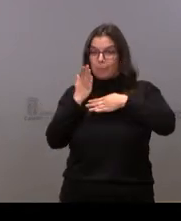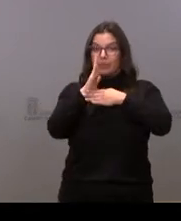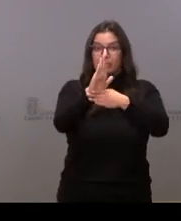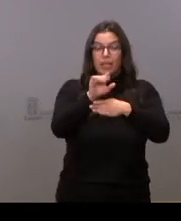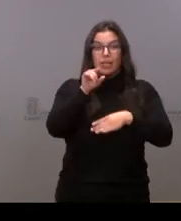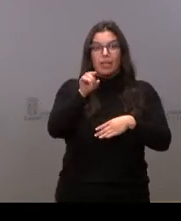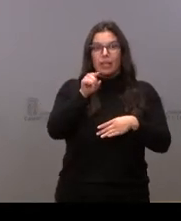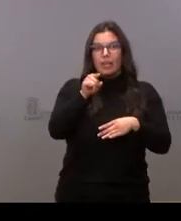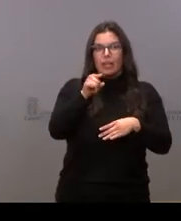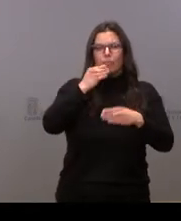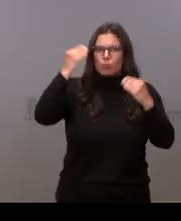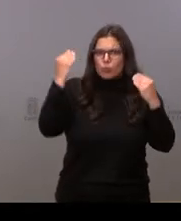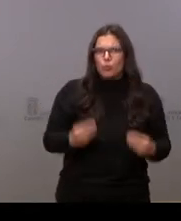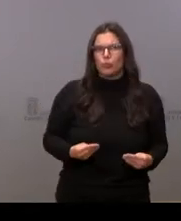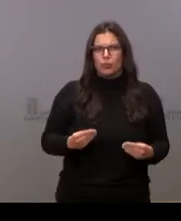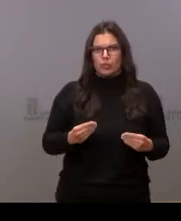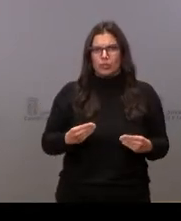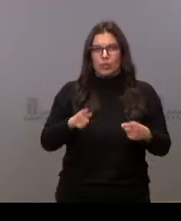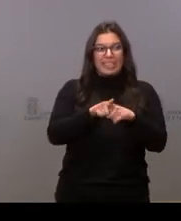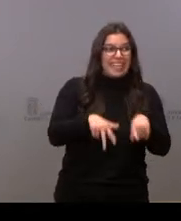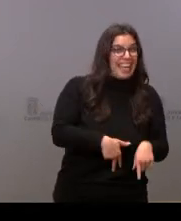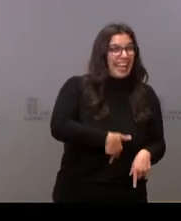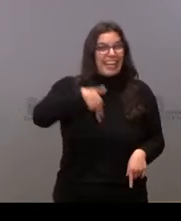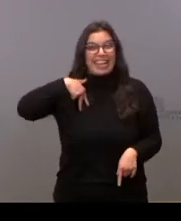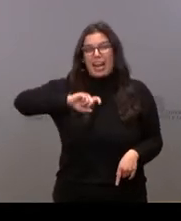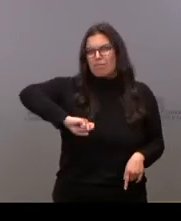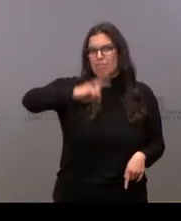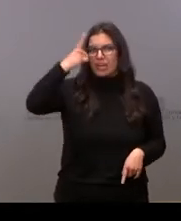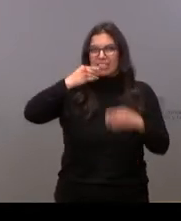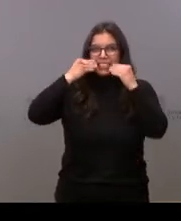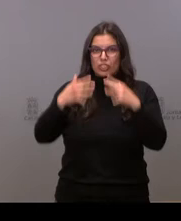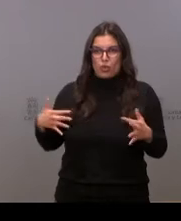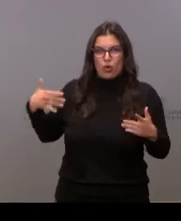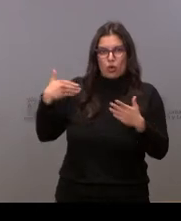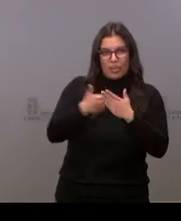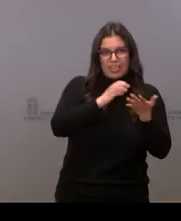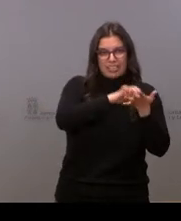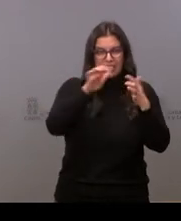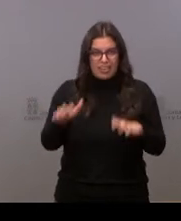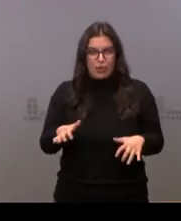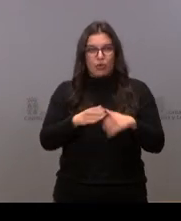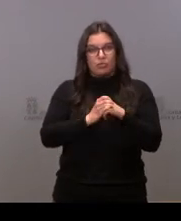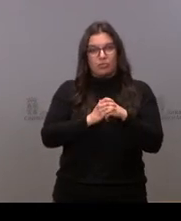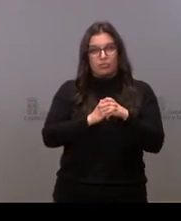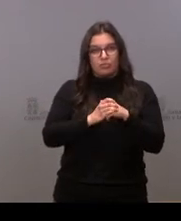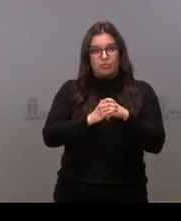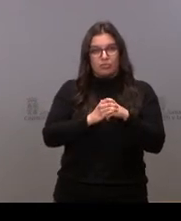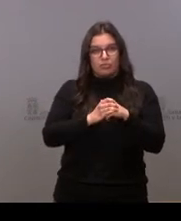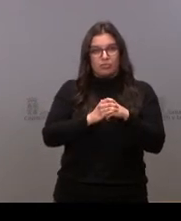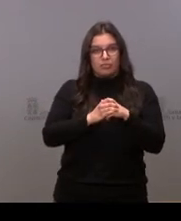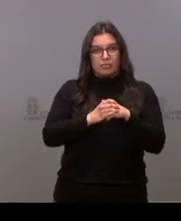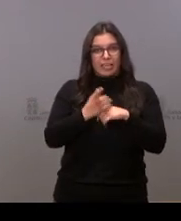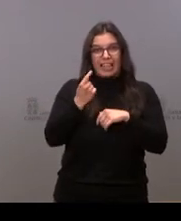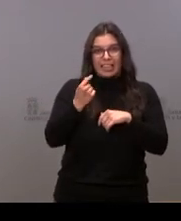el más expansivo de la historia de Castilla y León. Nunca ha habido tanto dinero para